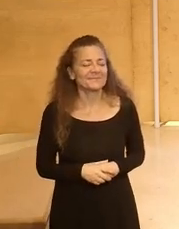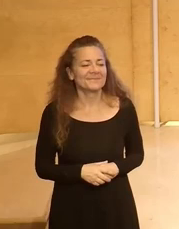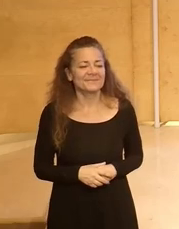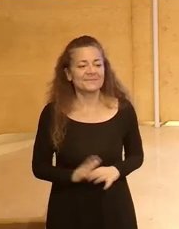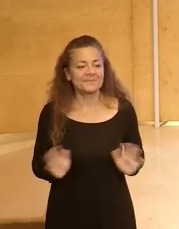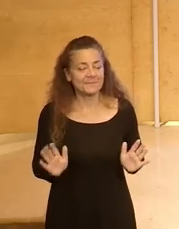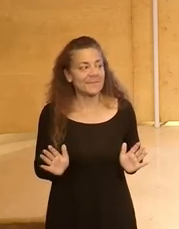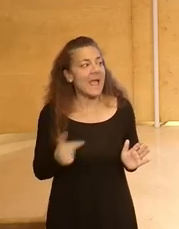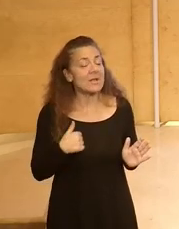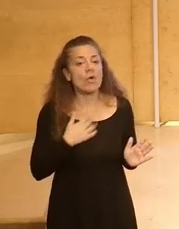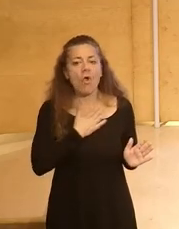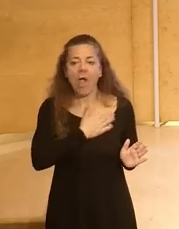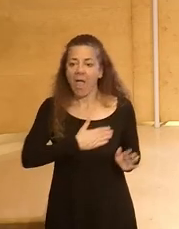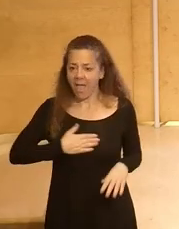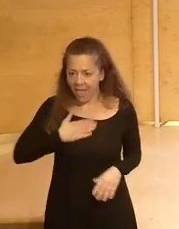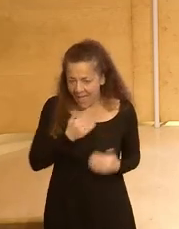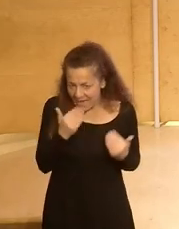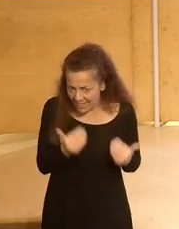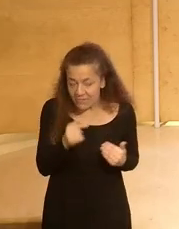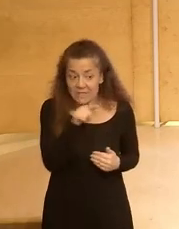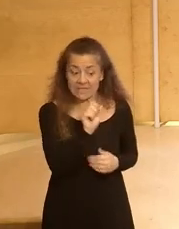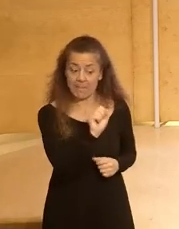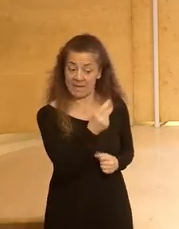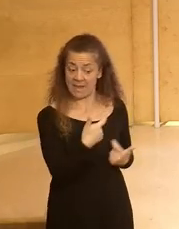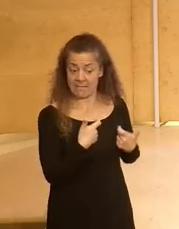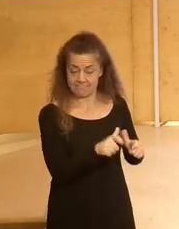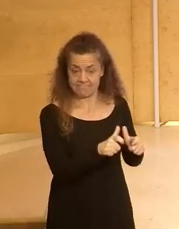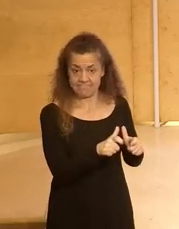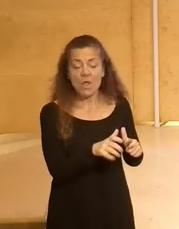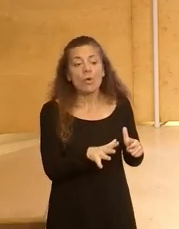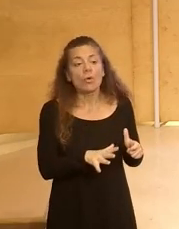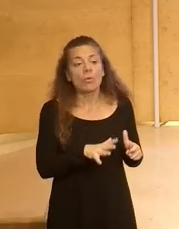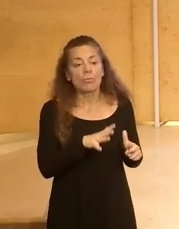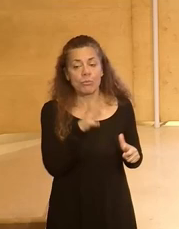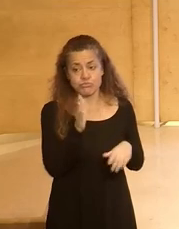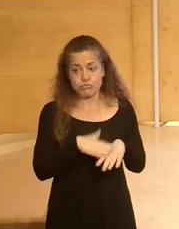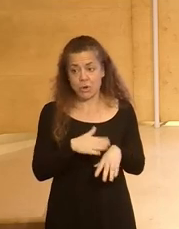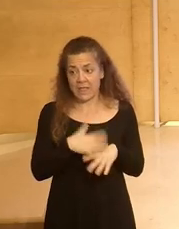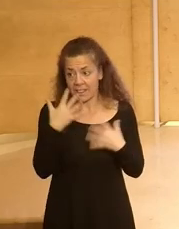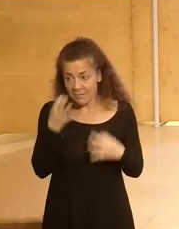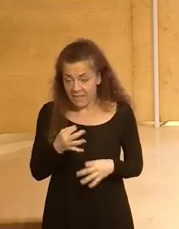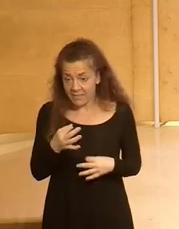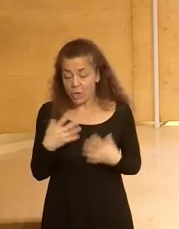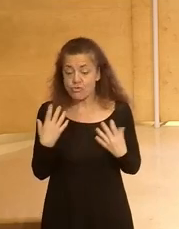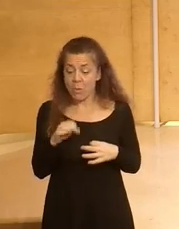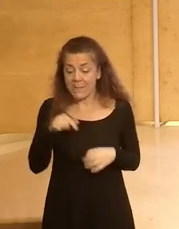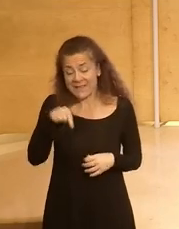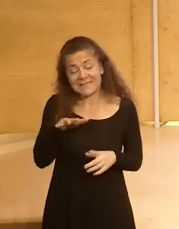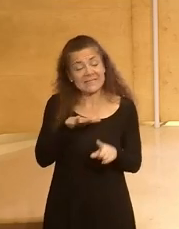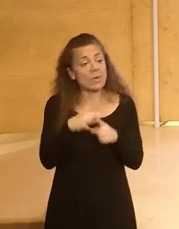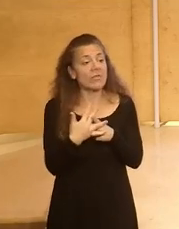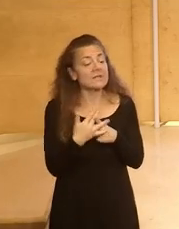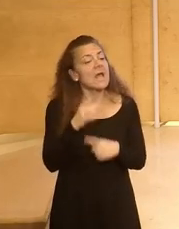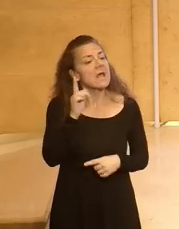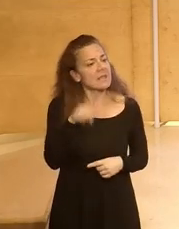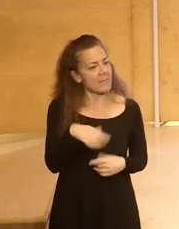No, pero me agradezco esta primera parte porque realmente como suele suceder en estas ocasiones